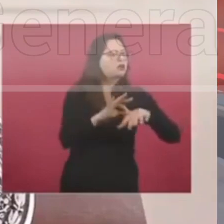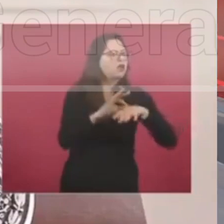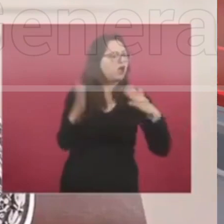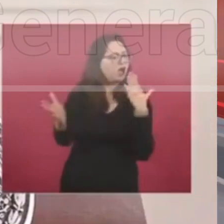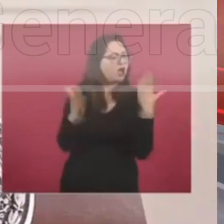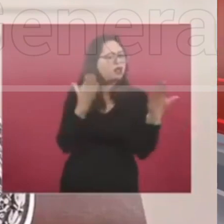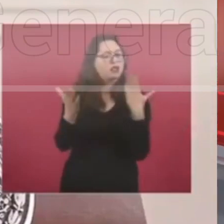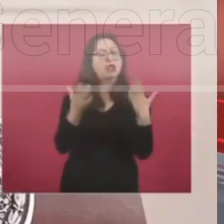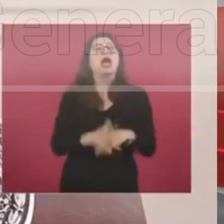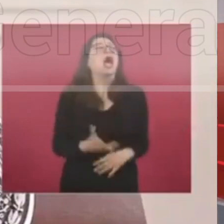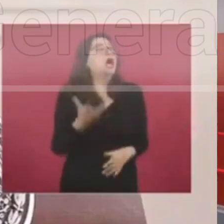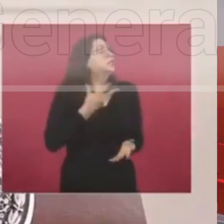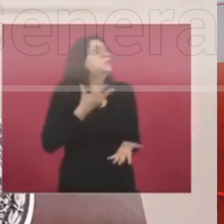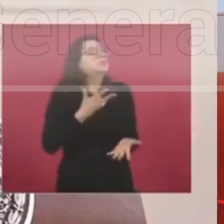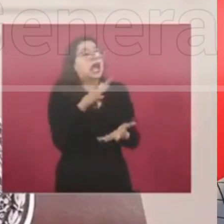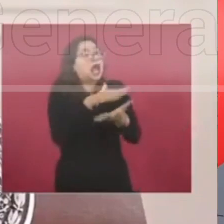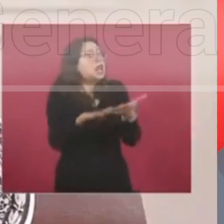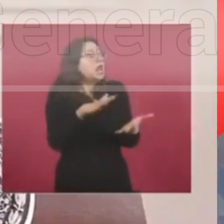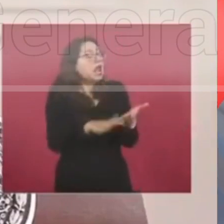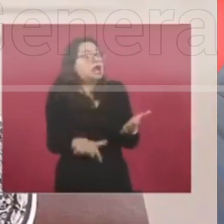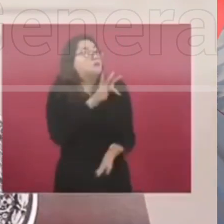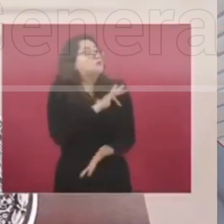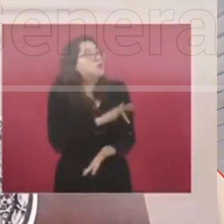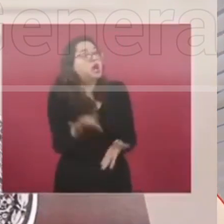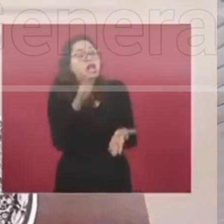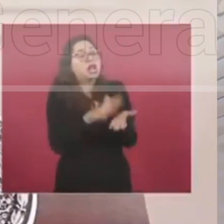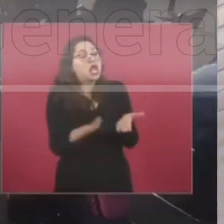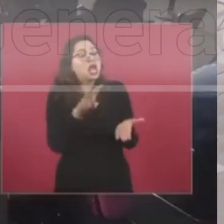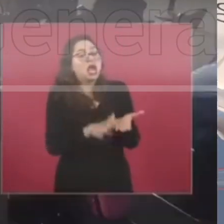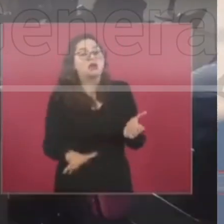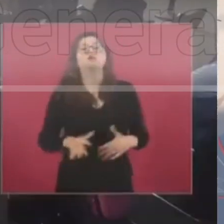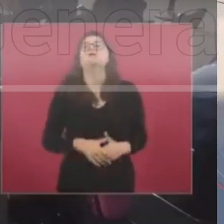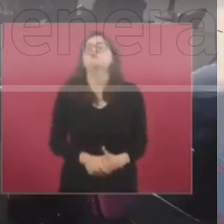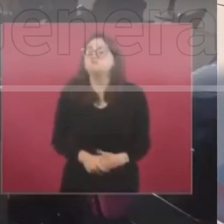está documentado que opine si tú estás